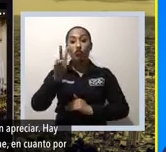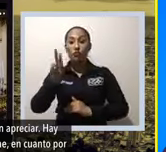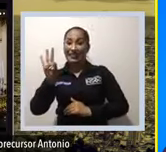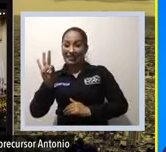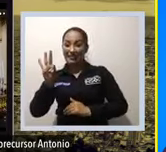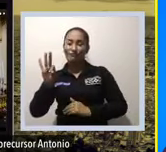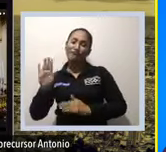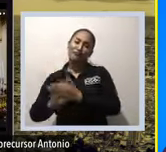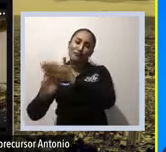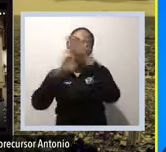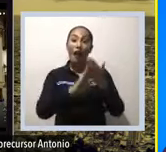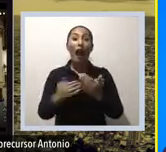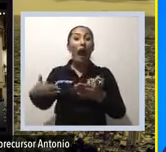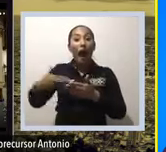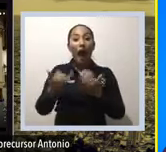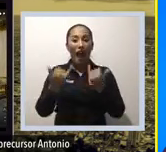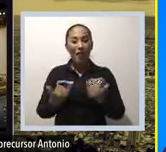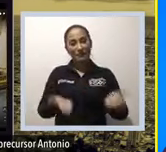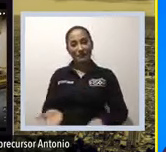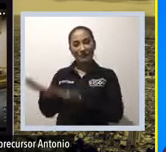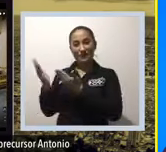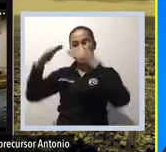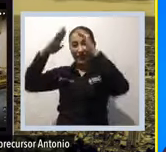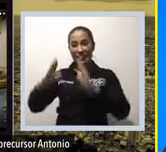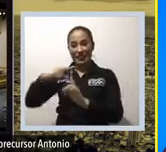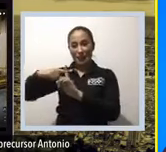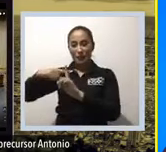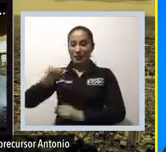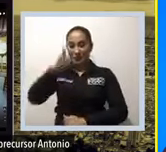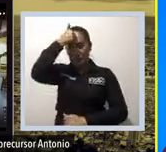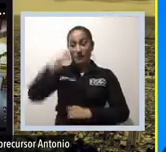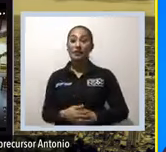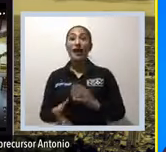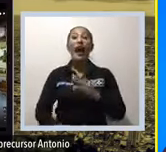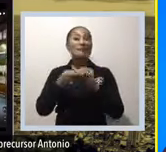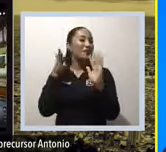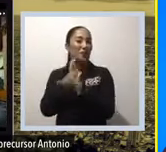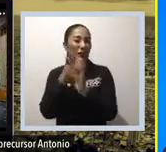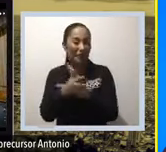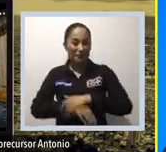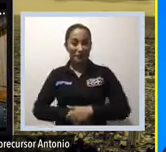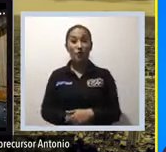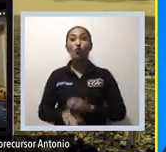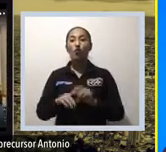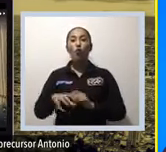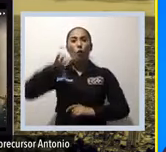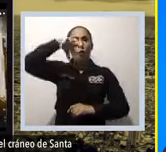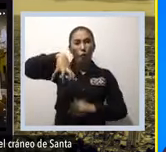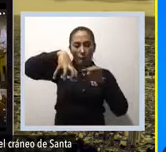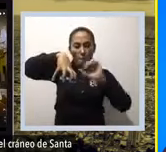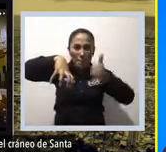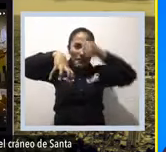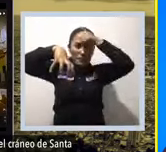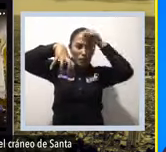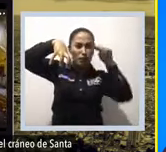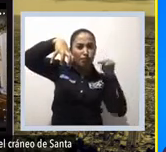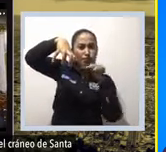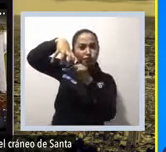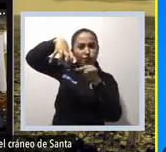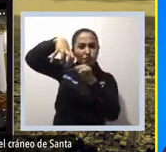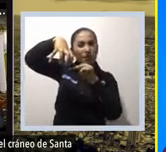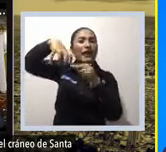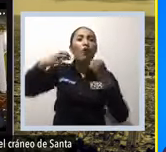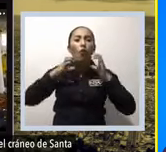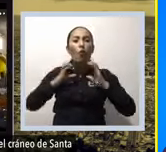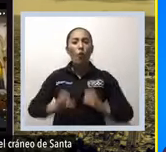por ejemplo, en sus capillas. En una de sus capillas reposan los restos del precursor Antonio Nariño, también del fundador Gonzalo Jiménez de Quesada, del pintor